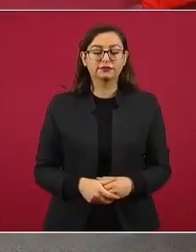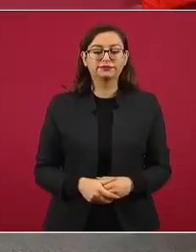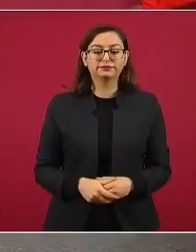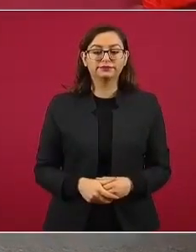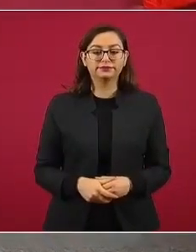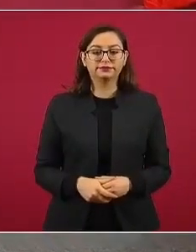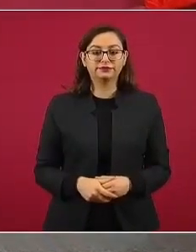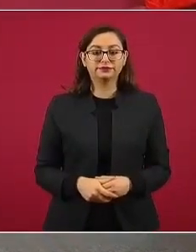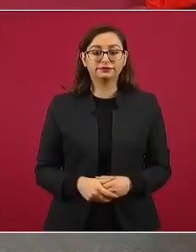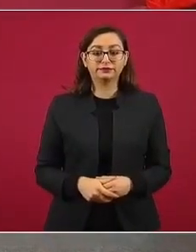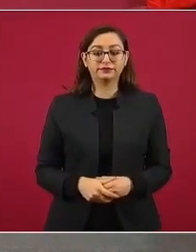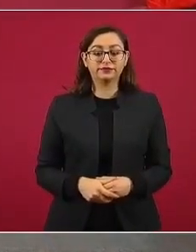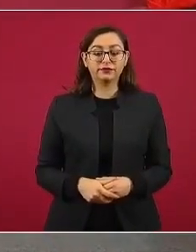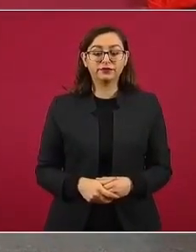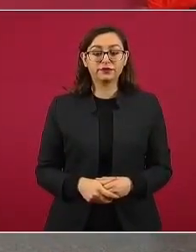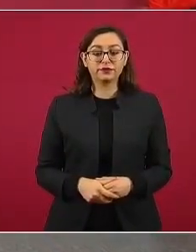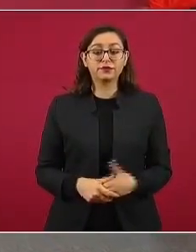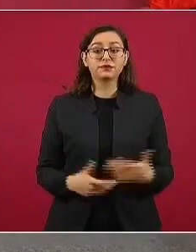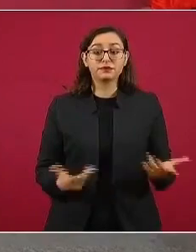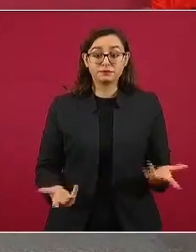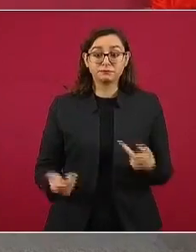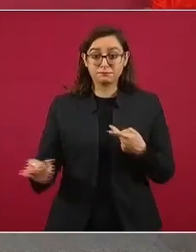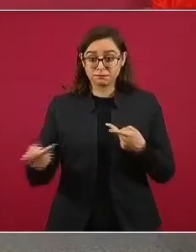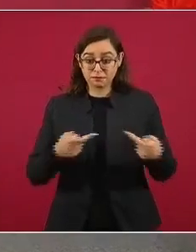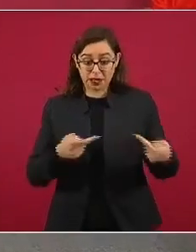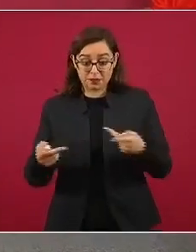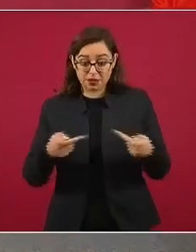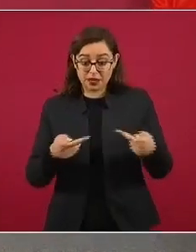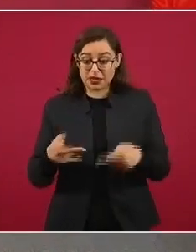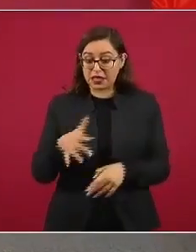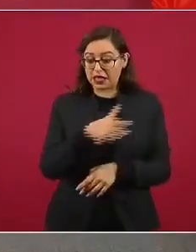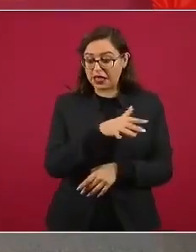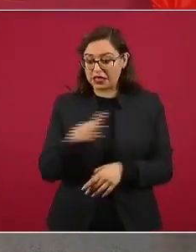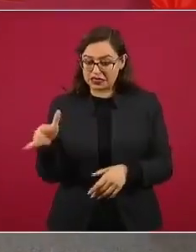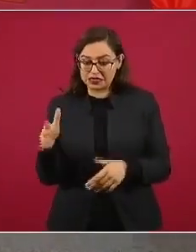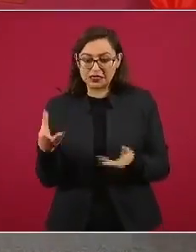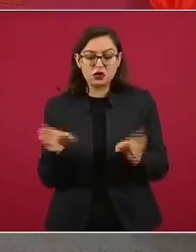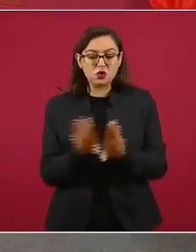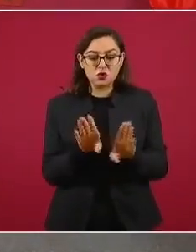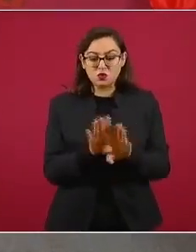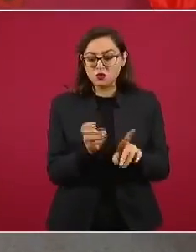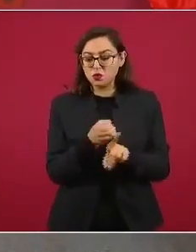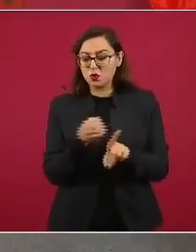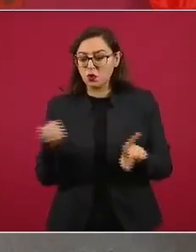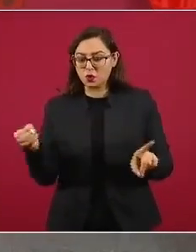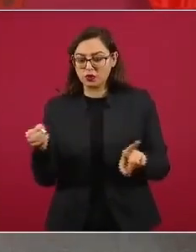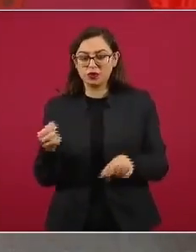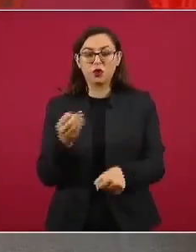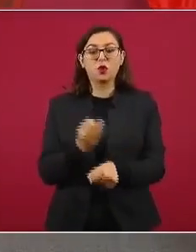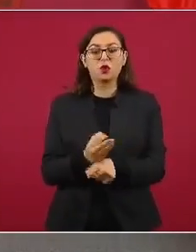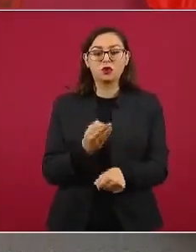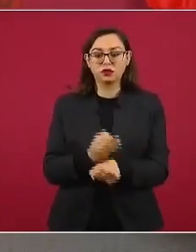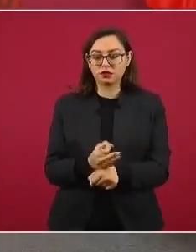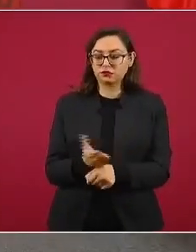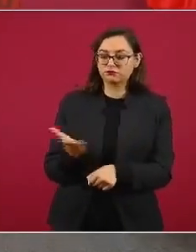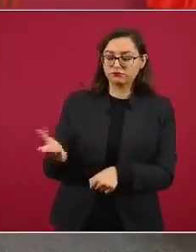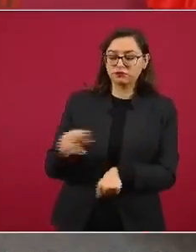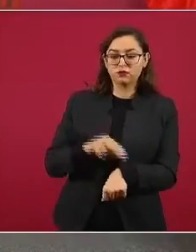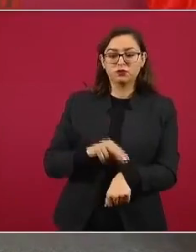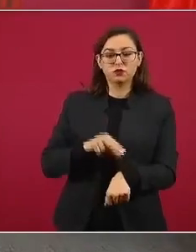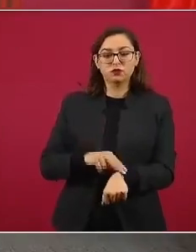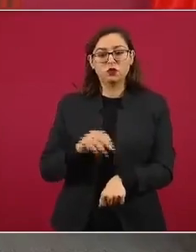el plan que se tiene en lo general, lo van a exponer el doctor Jorge Alcocer,